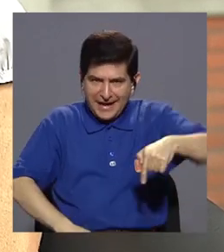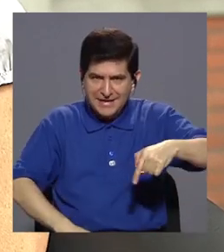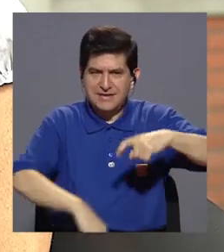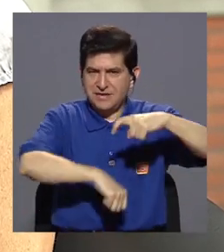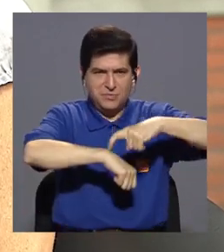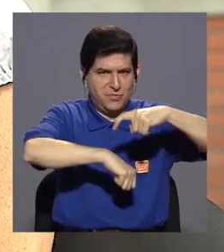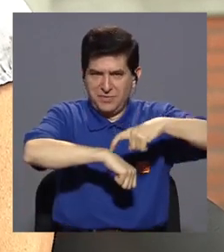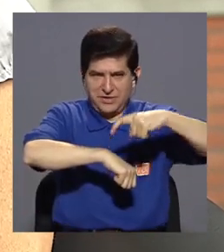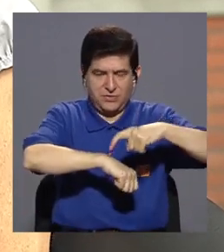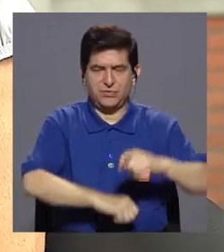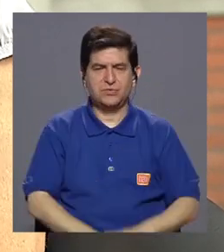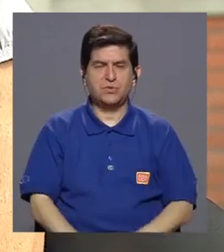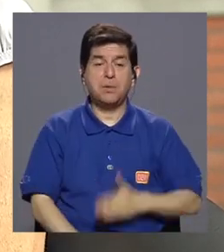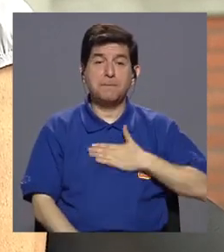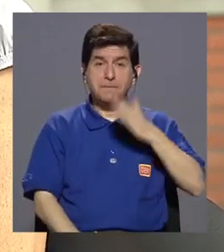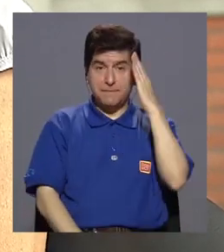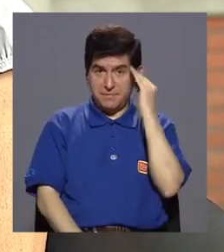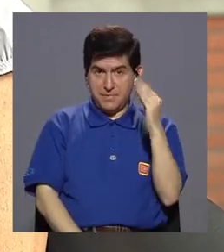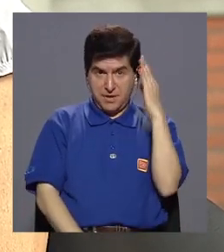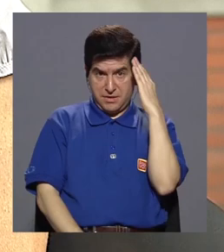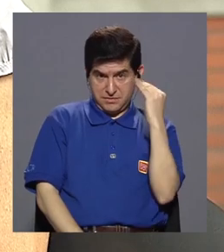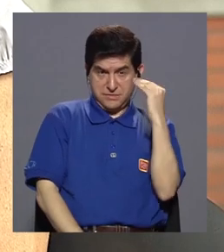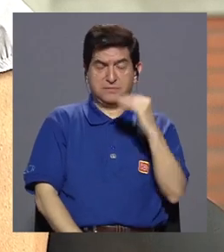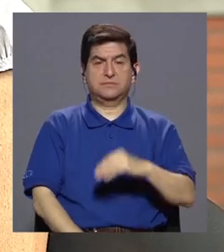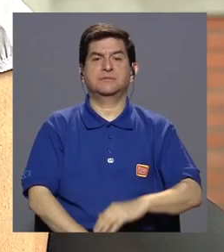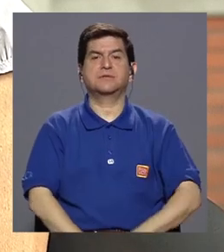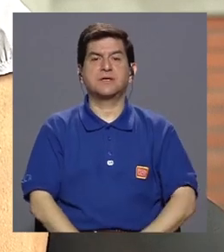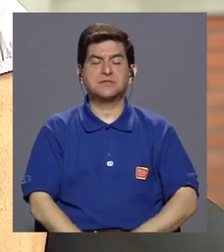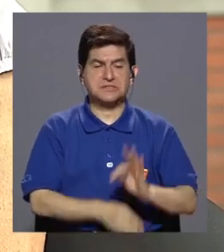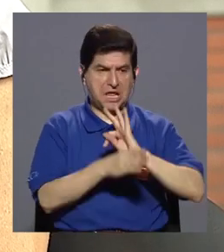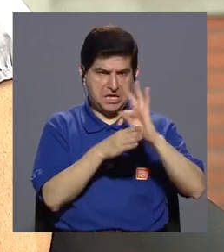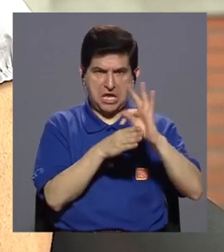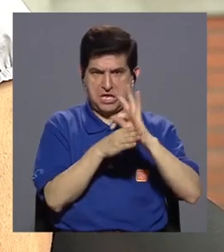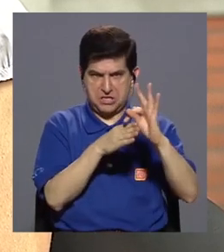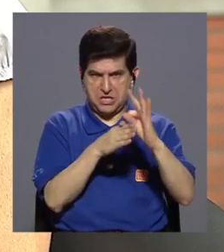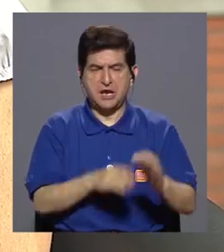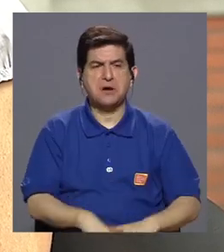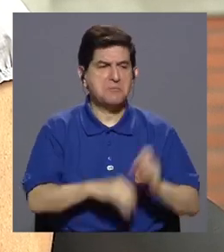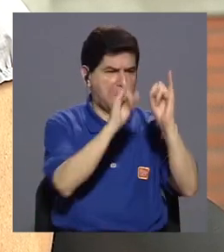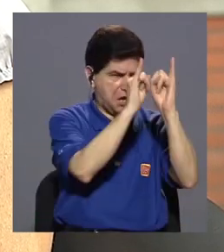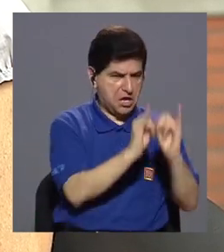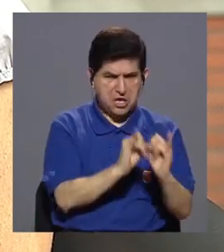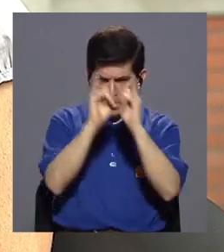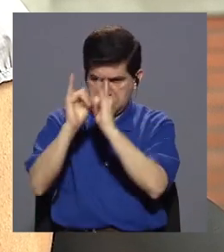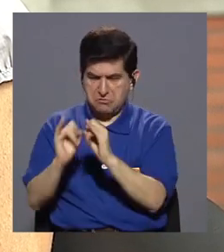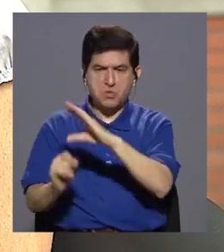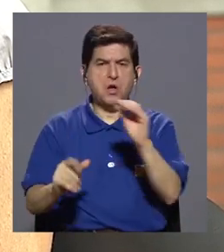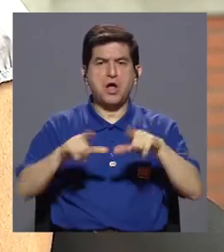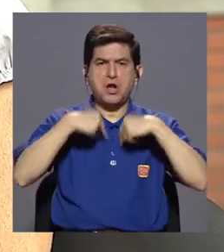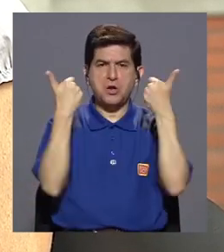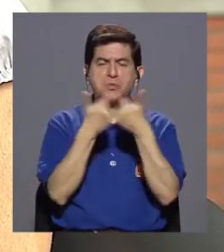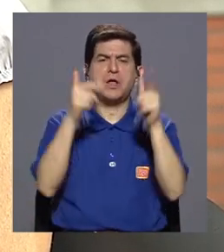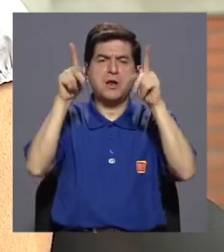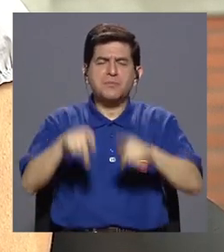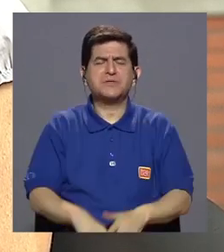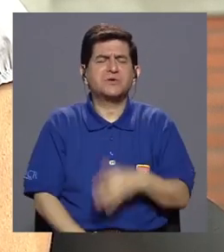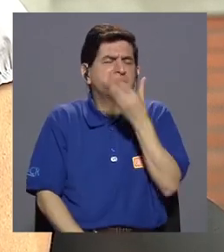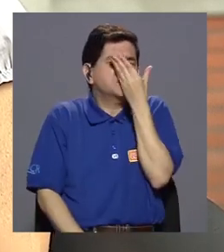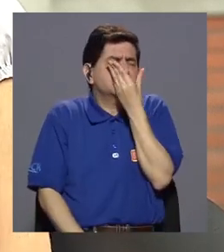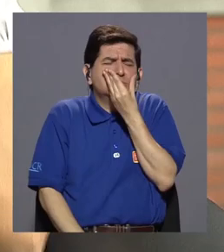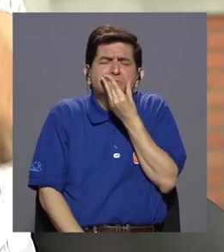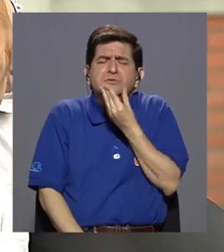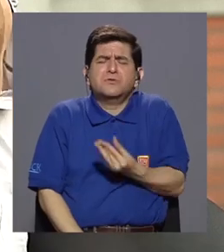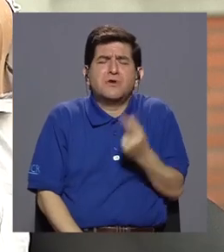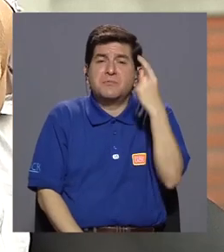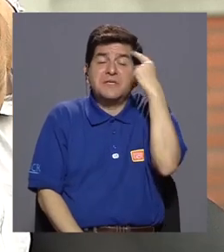ocurriendo. En mi experiencia terapéutica, tanto individual como grupal, la gente sufre mucho